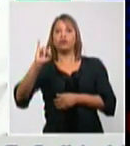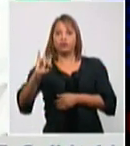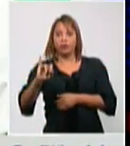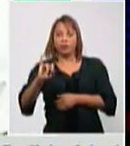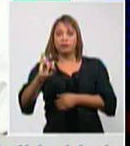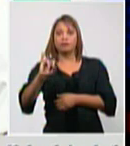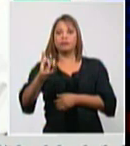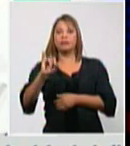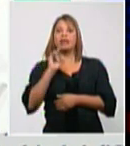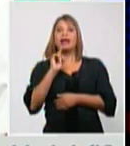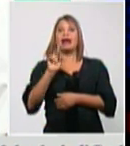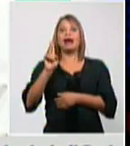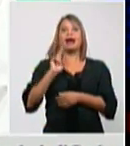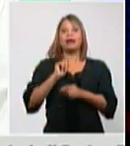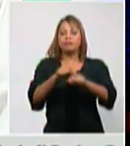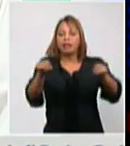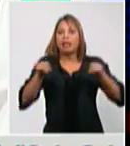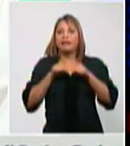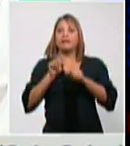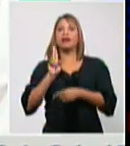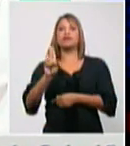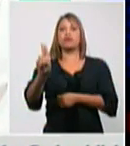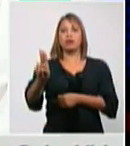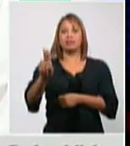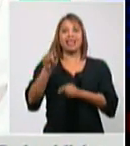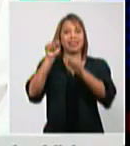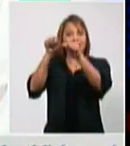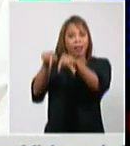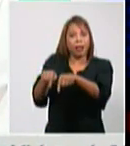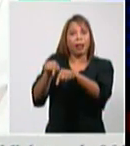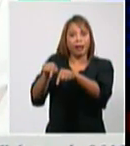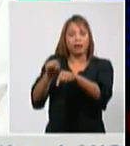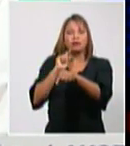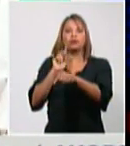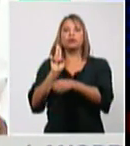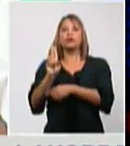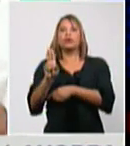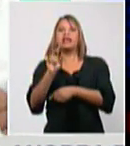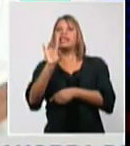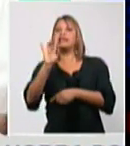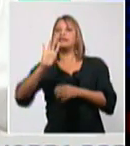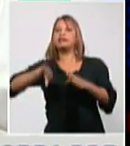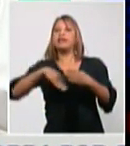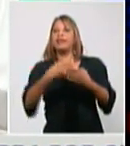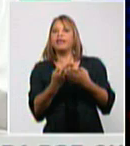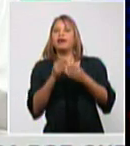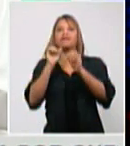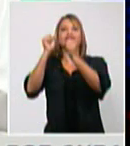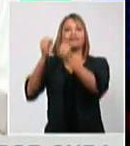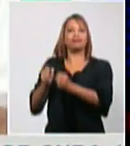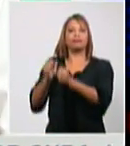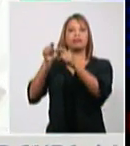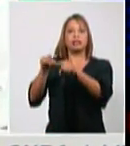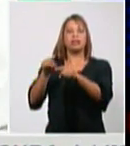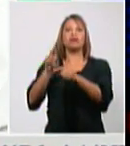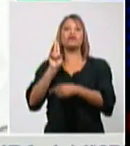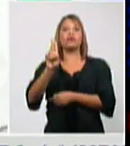permanece ingresado por 15 días y 5 días en terapia intensiva.